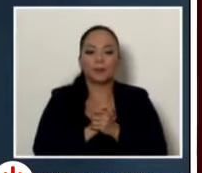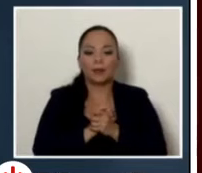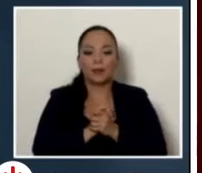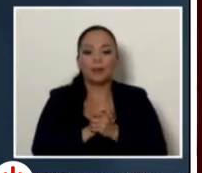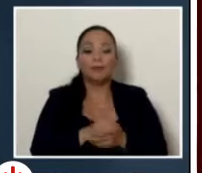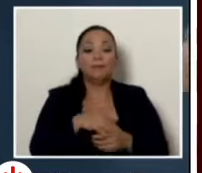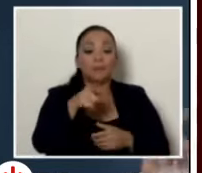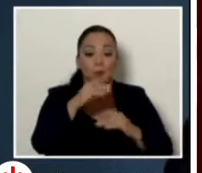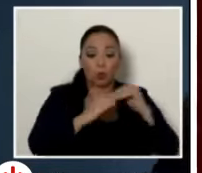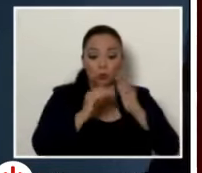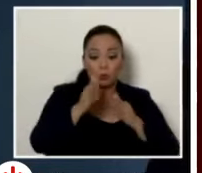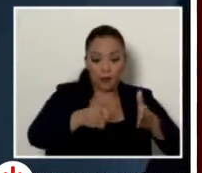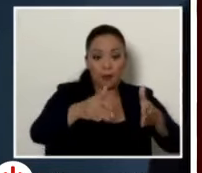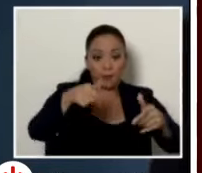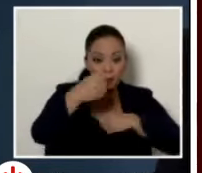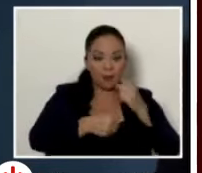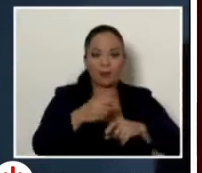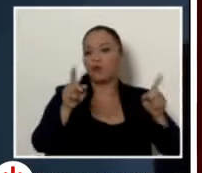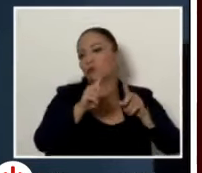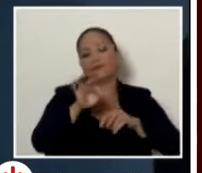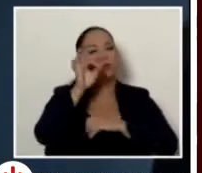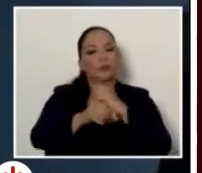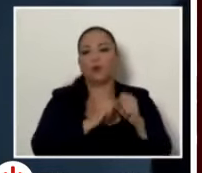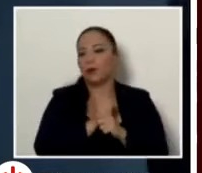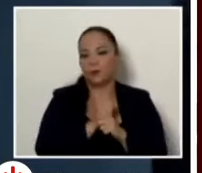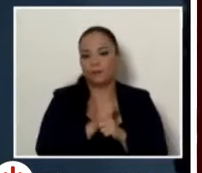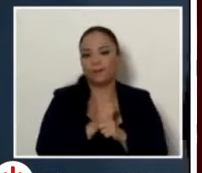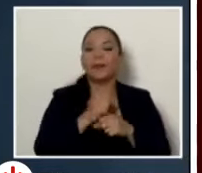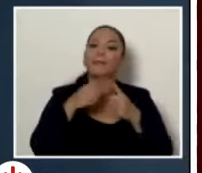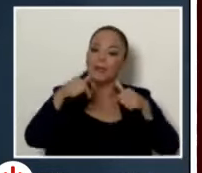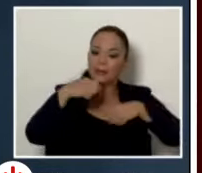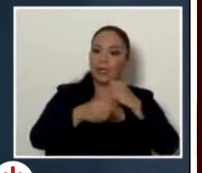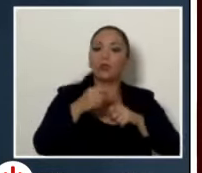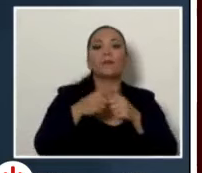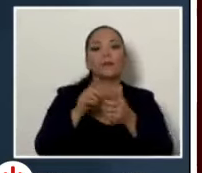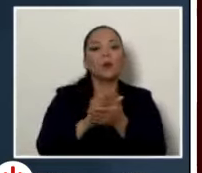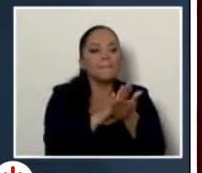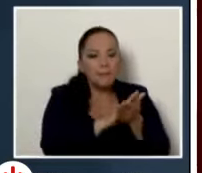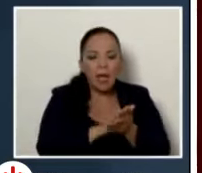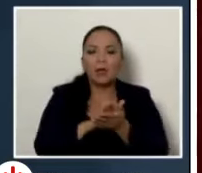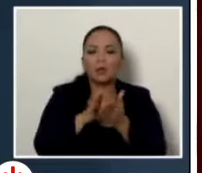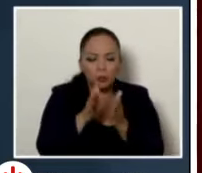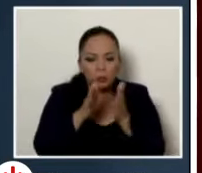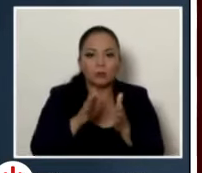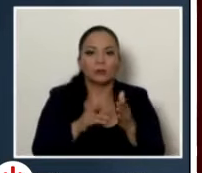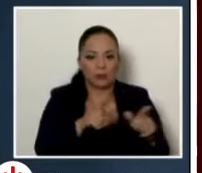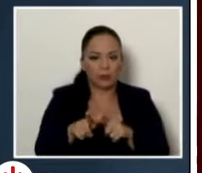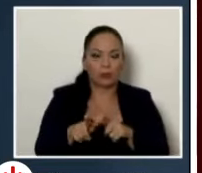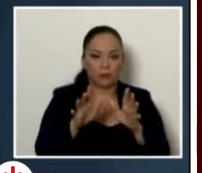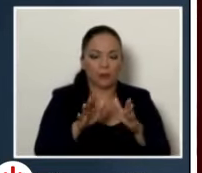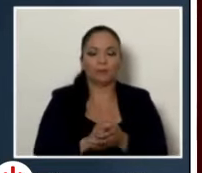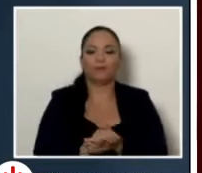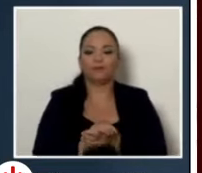esperando no este año sino el año que sigue verdad porque este año estamos limpiando todo para que estemos listos el puente de Caño Negro es